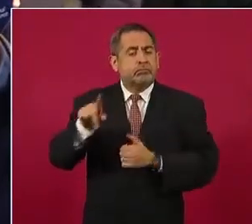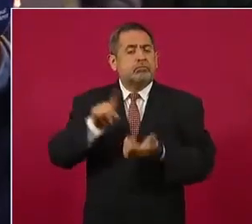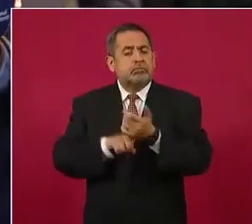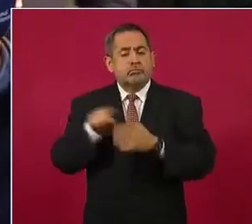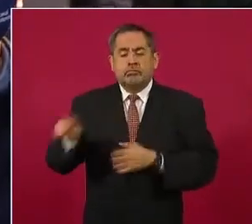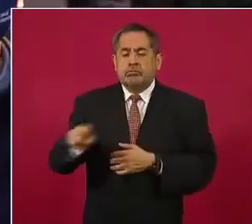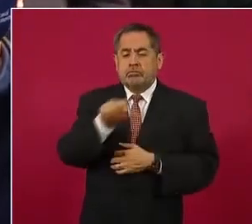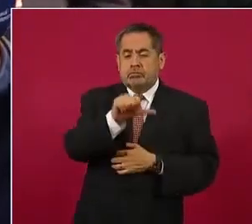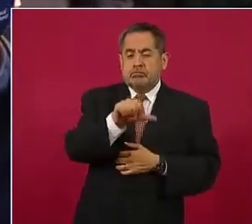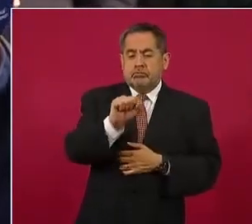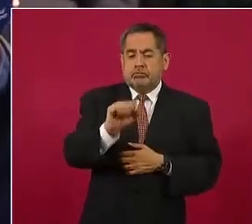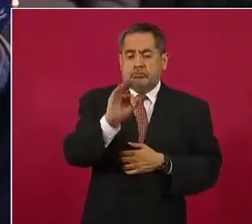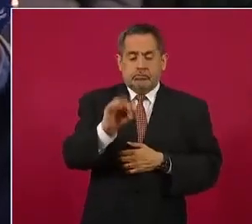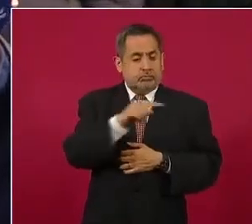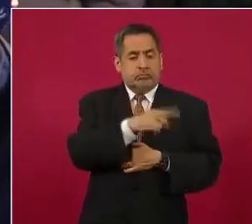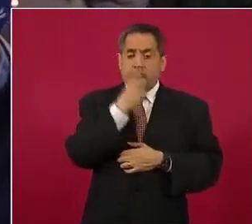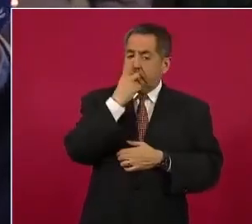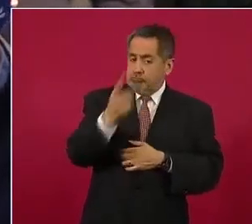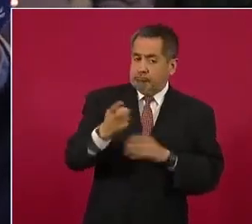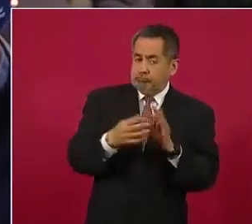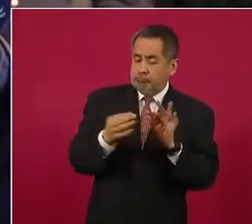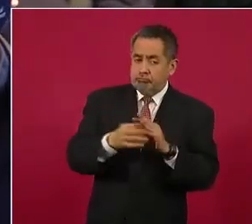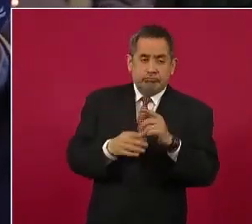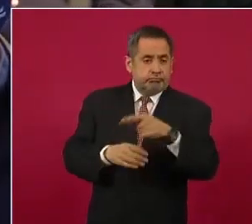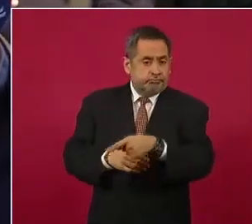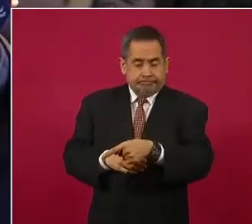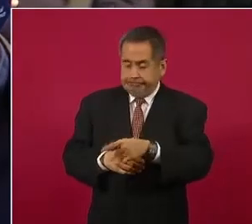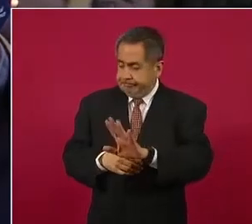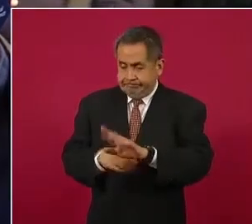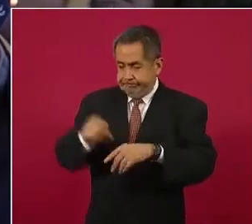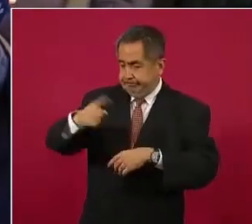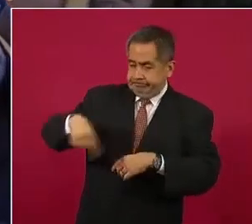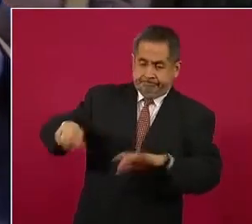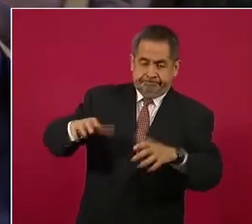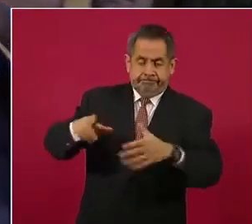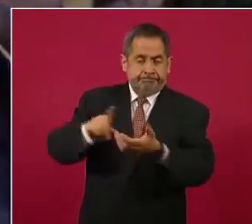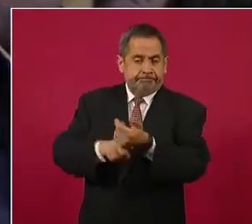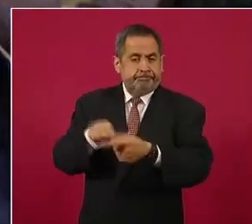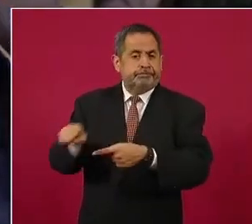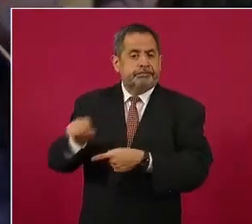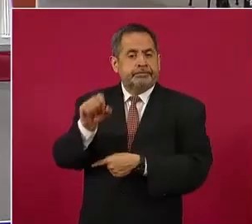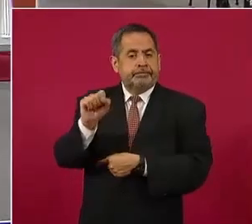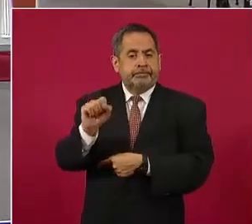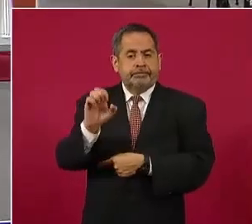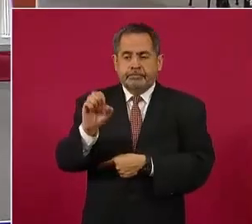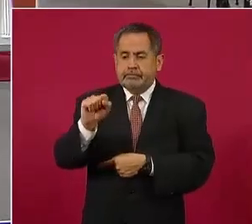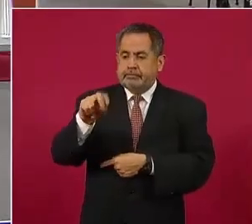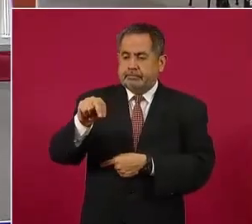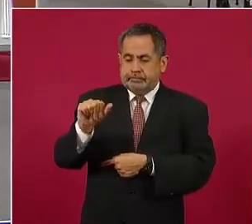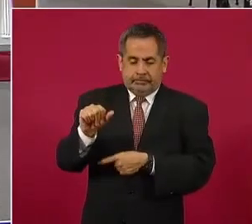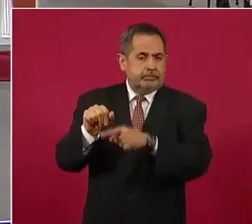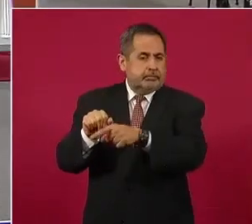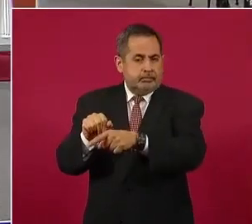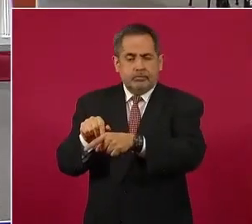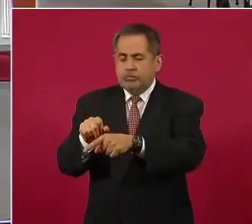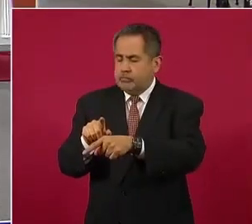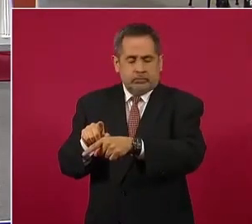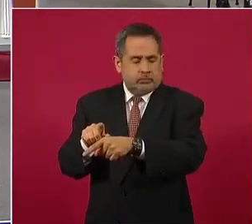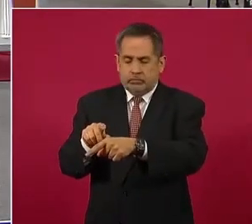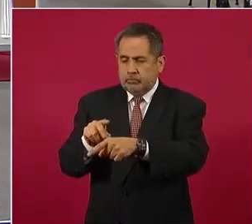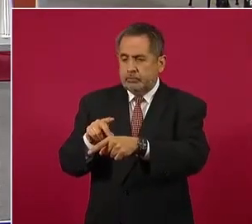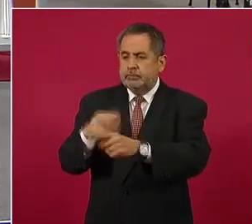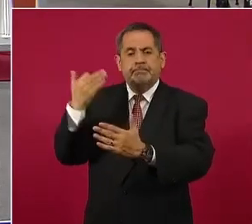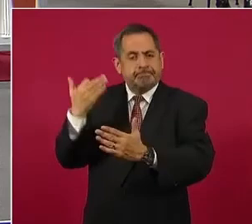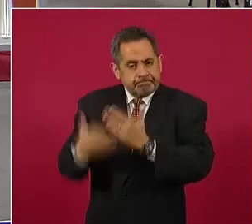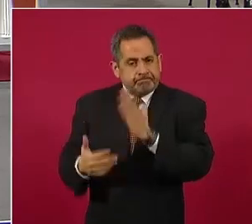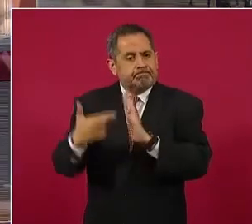Superior de la Federación dijo que este organismo del Sistema Nacional Anticorrupción no dispuso de